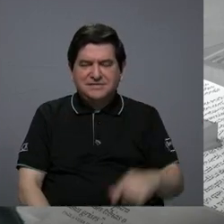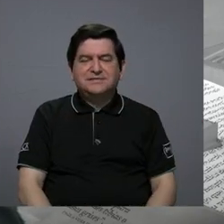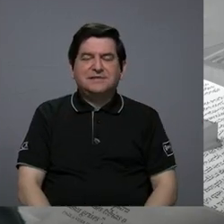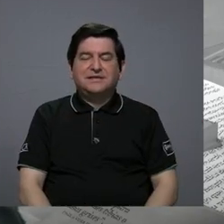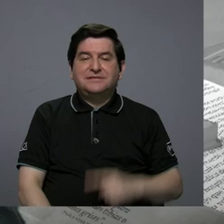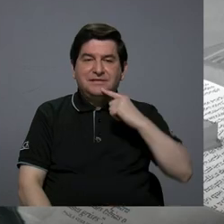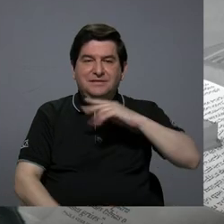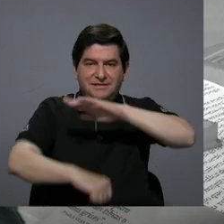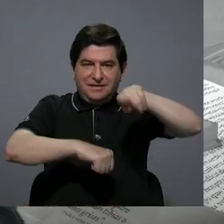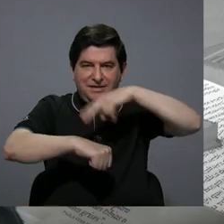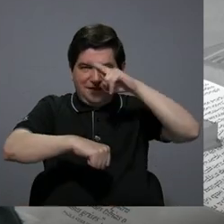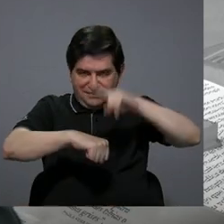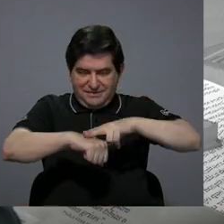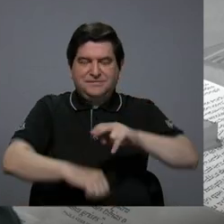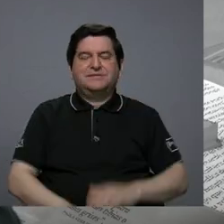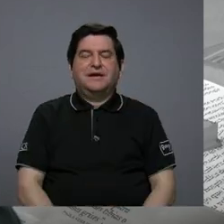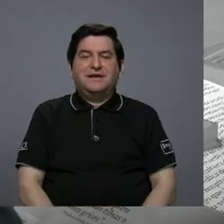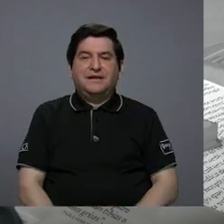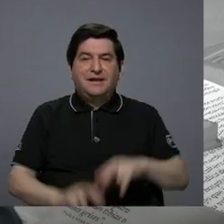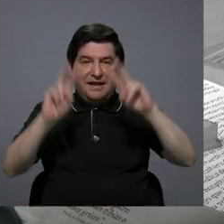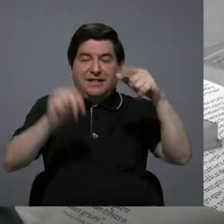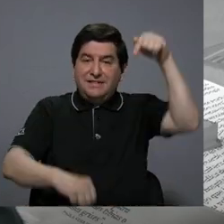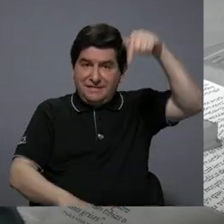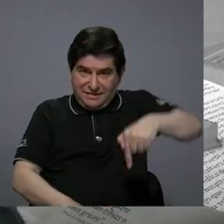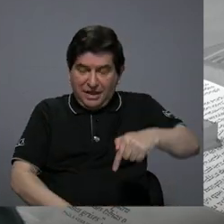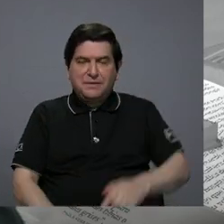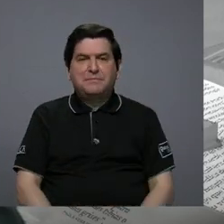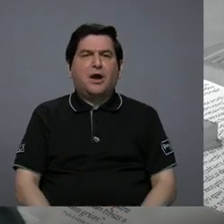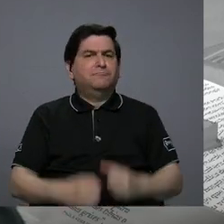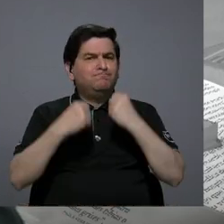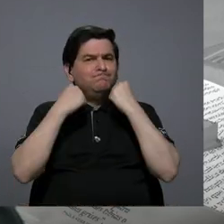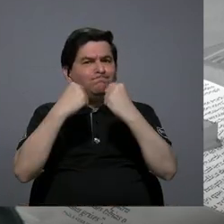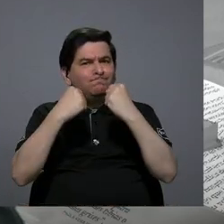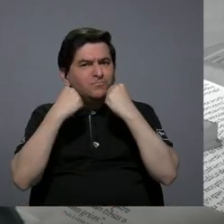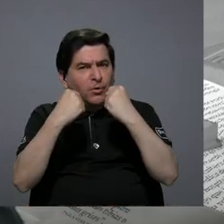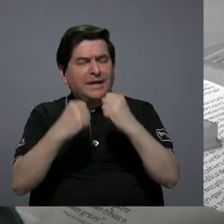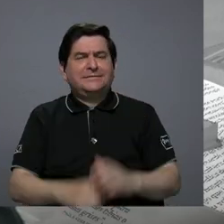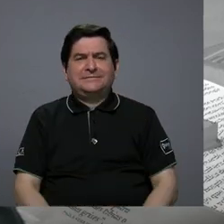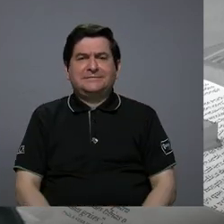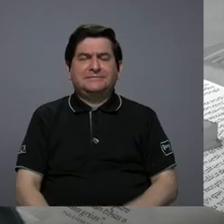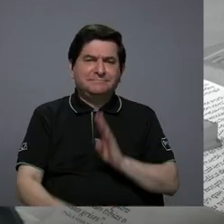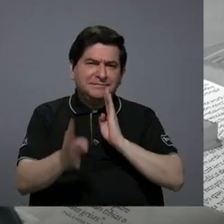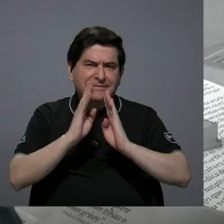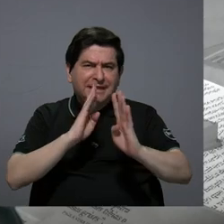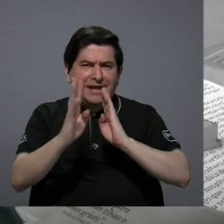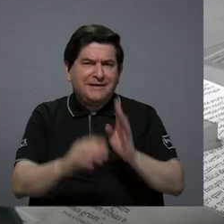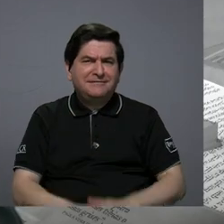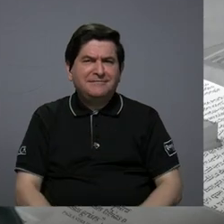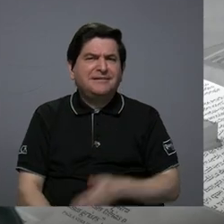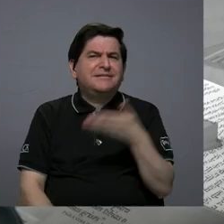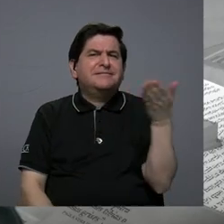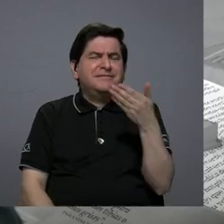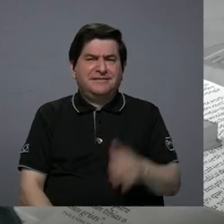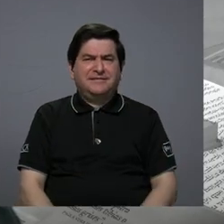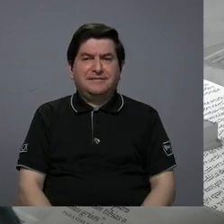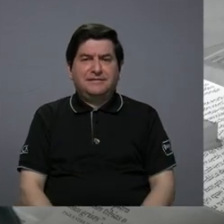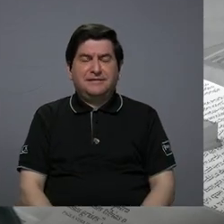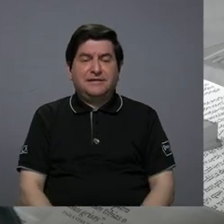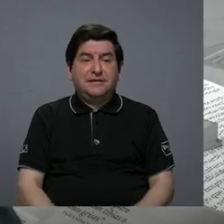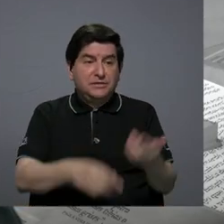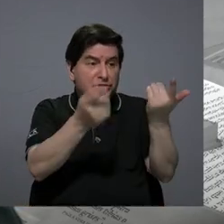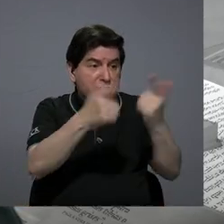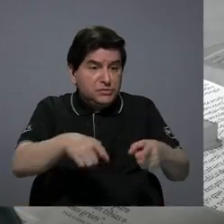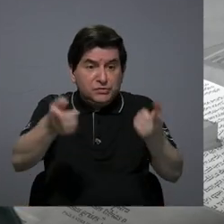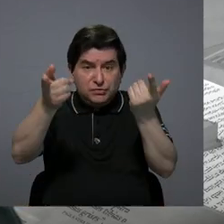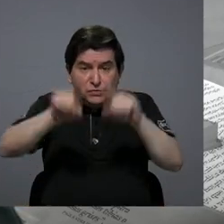sobre la realidad nacional. El tema de hoy es un tema fuerte, es un tema que vamos a hablar sobre algo que le